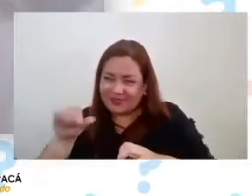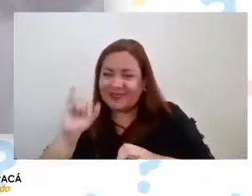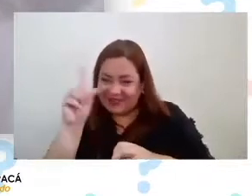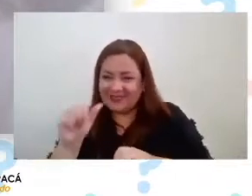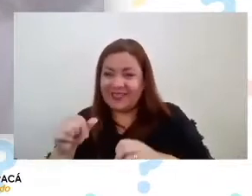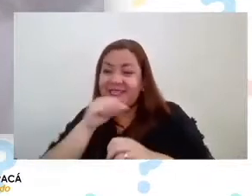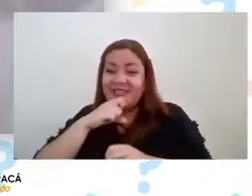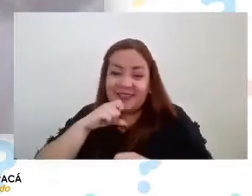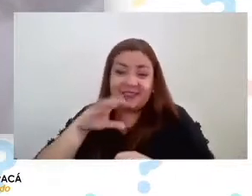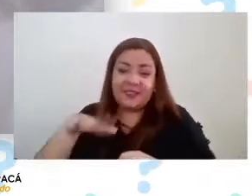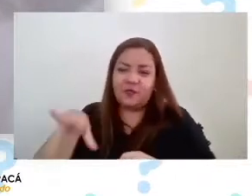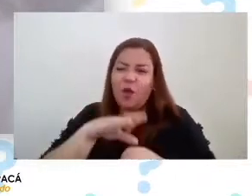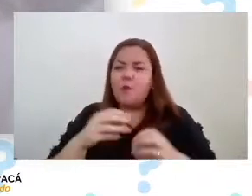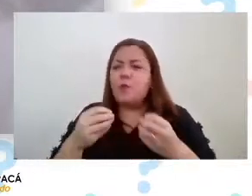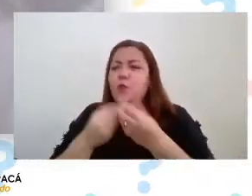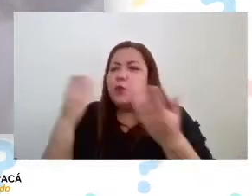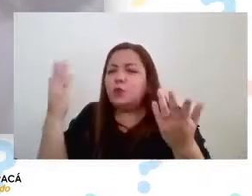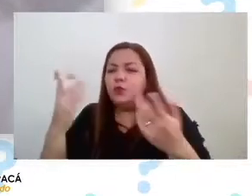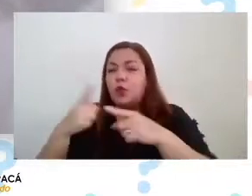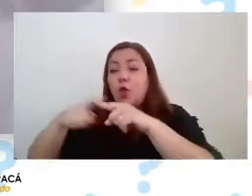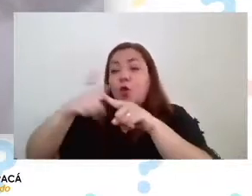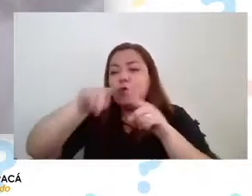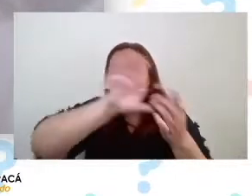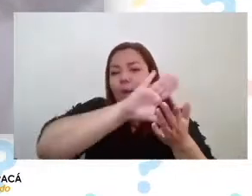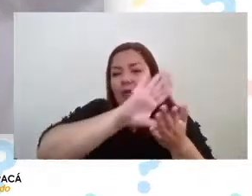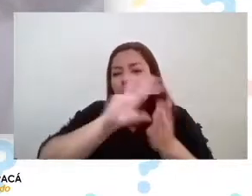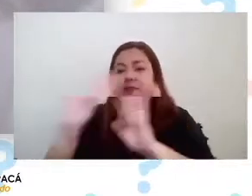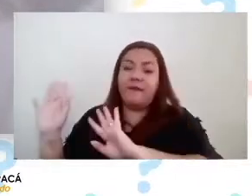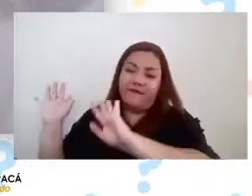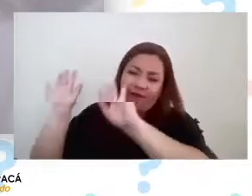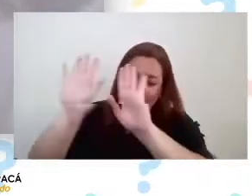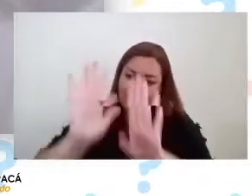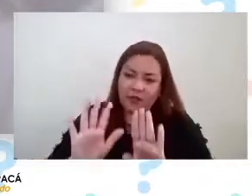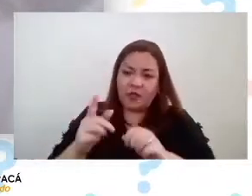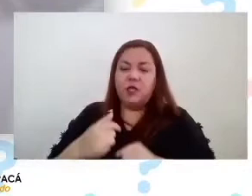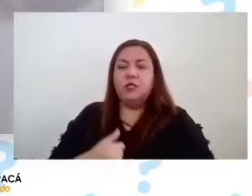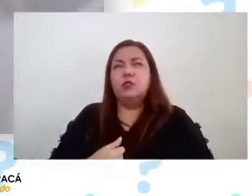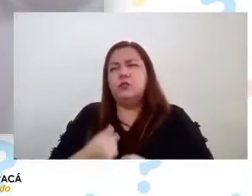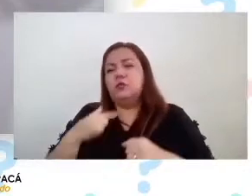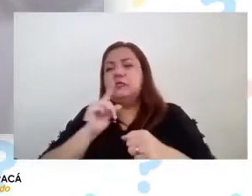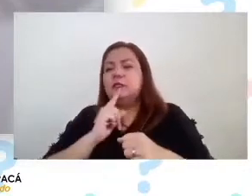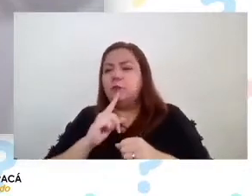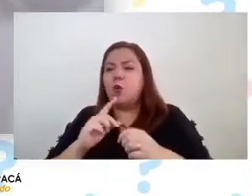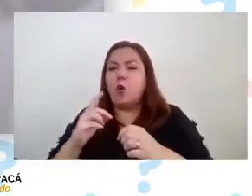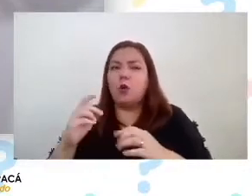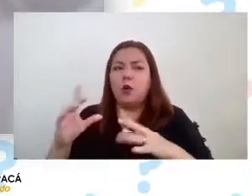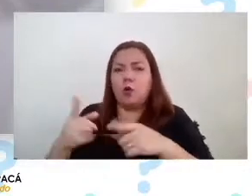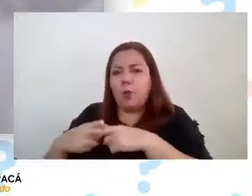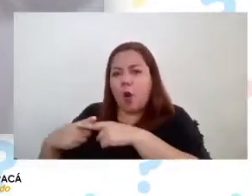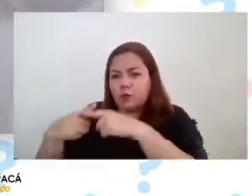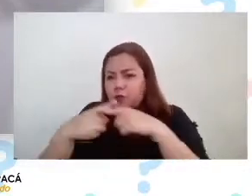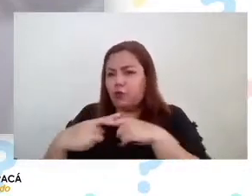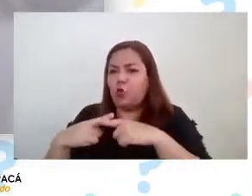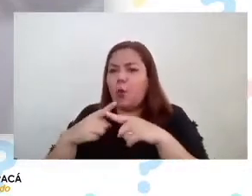extranjeros nosotros tenemos asociaciones con más universidades extranjeras que chilenas